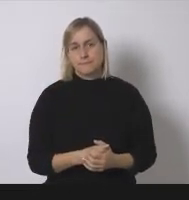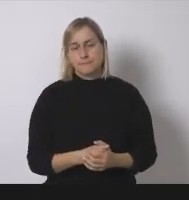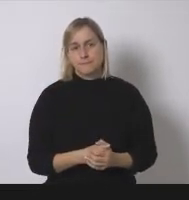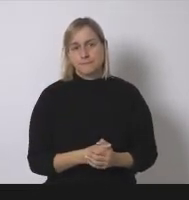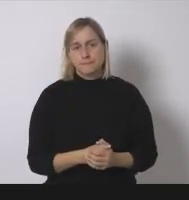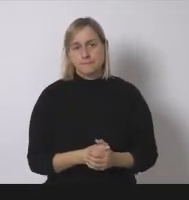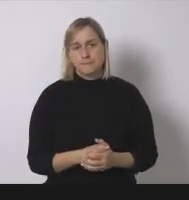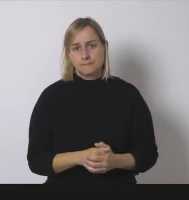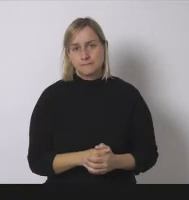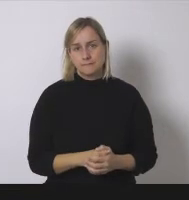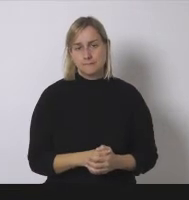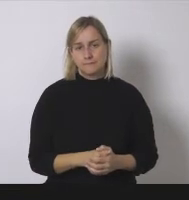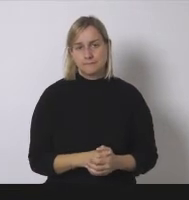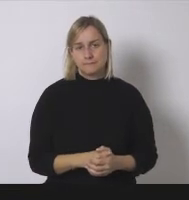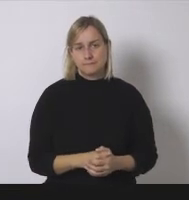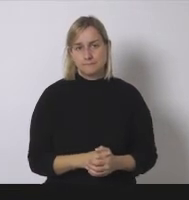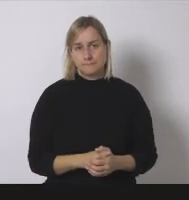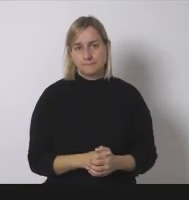anteriormente